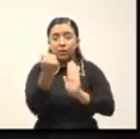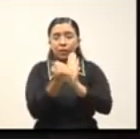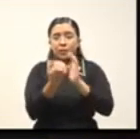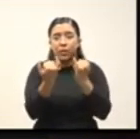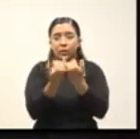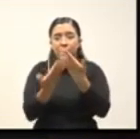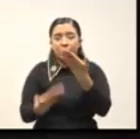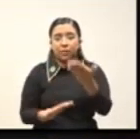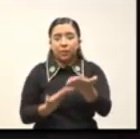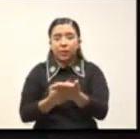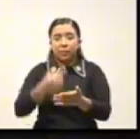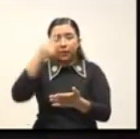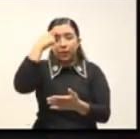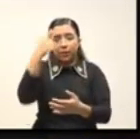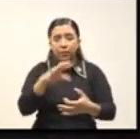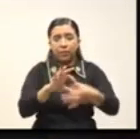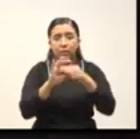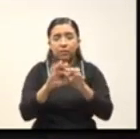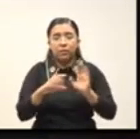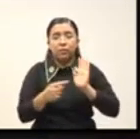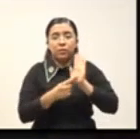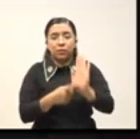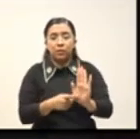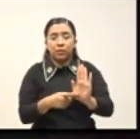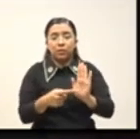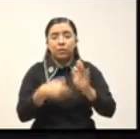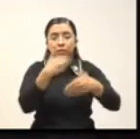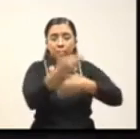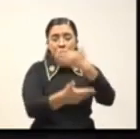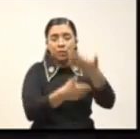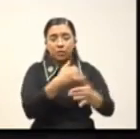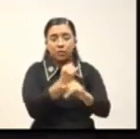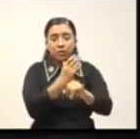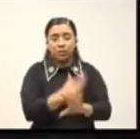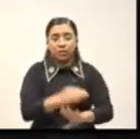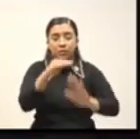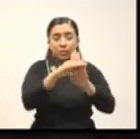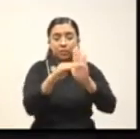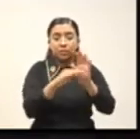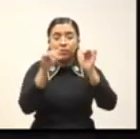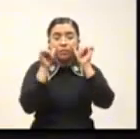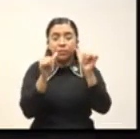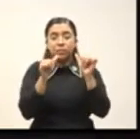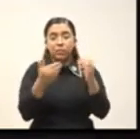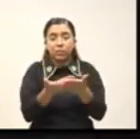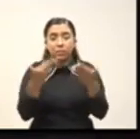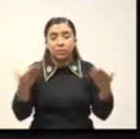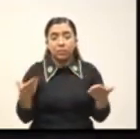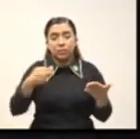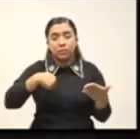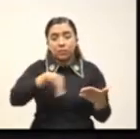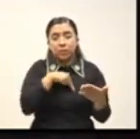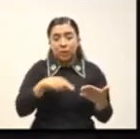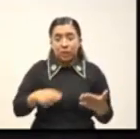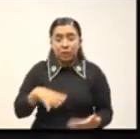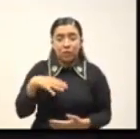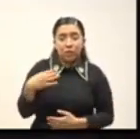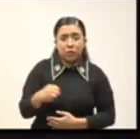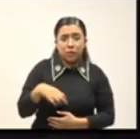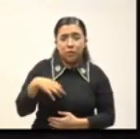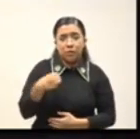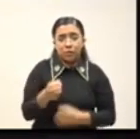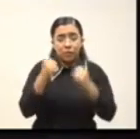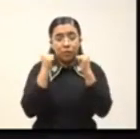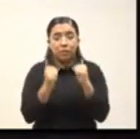máxima tribuna del Estado tiene un fin sumamente loable, pero a la vez responsable y exigente. No debemos dar pasos atrás para dotar de la